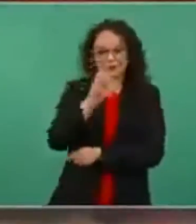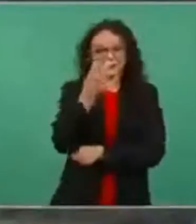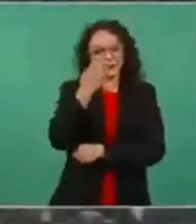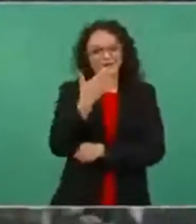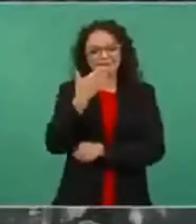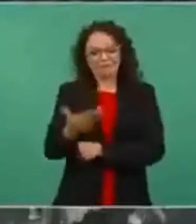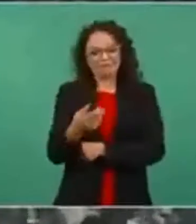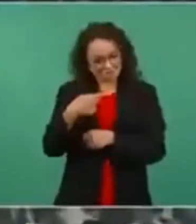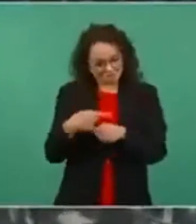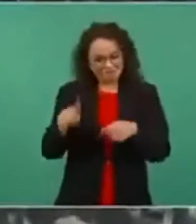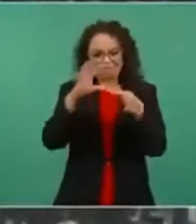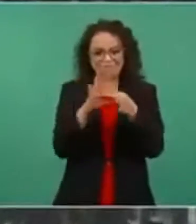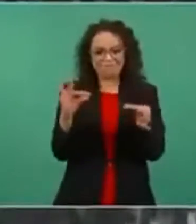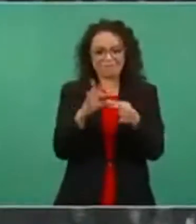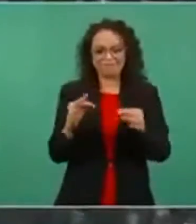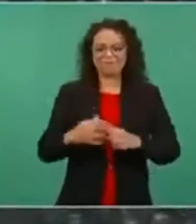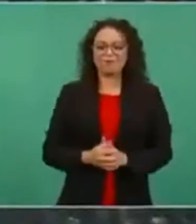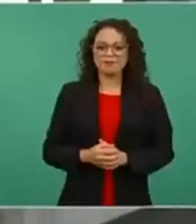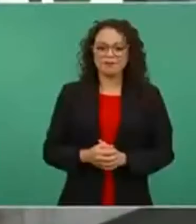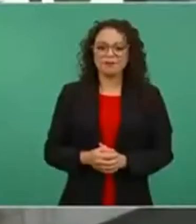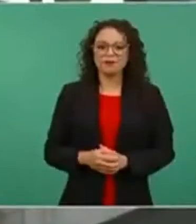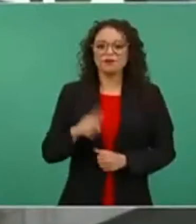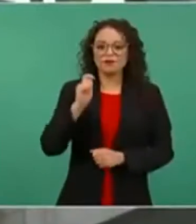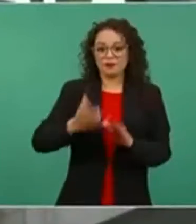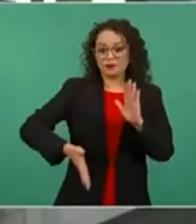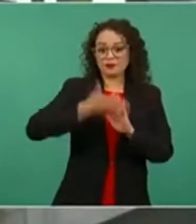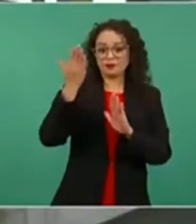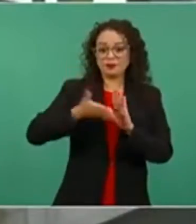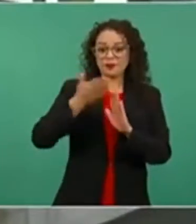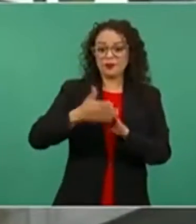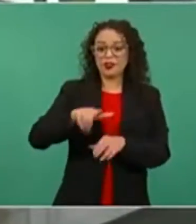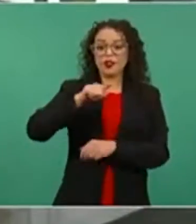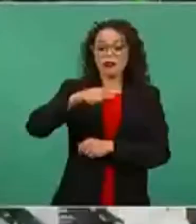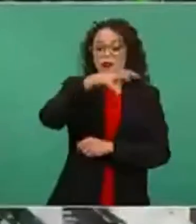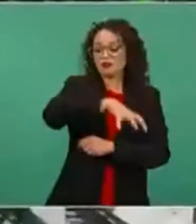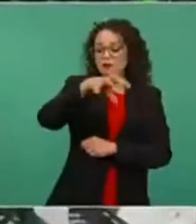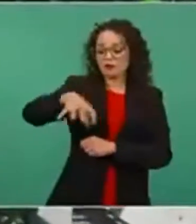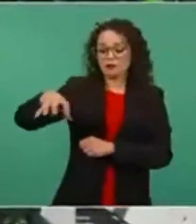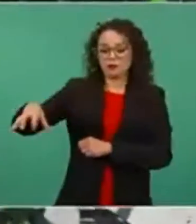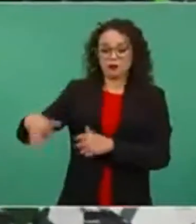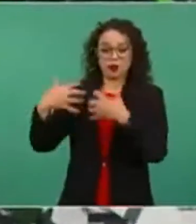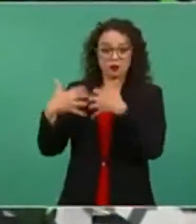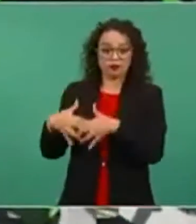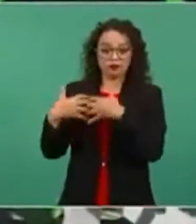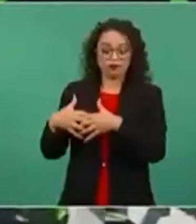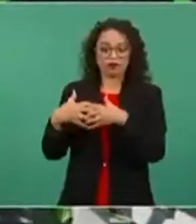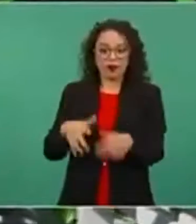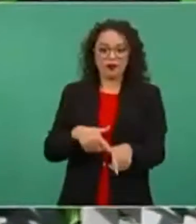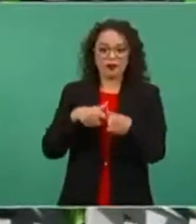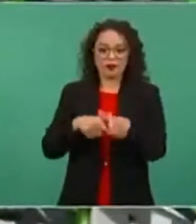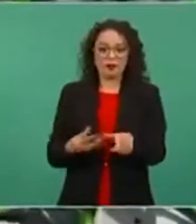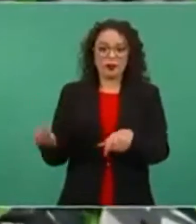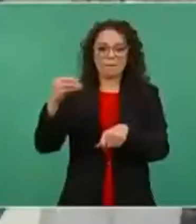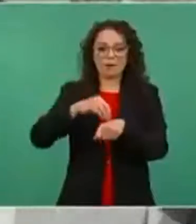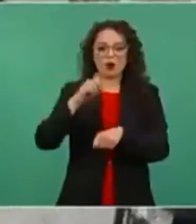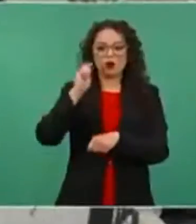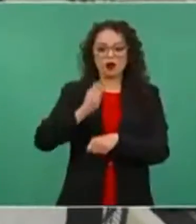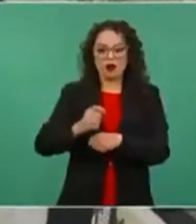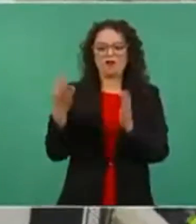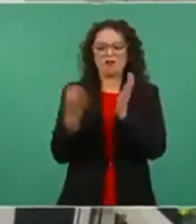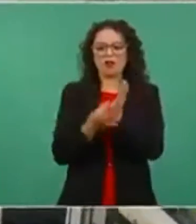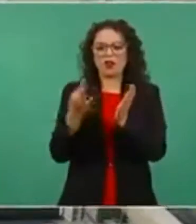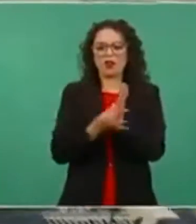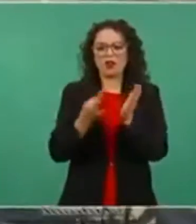buen reporte De acuerdo a la programación de los trabajos de construcción en las 17 platas de proceso continúan los trabajos de colocación de estructura